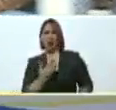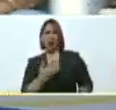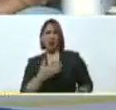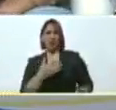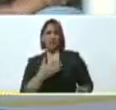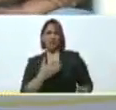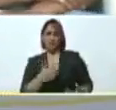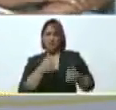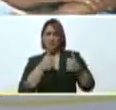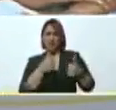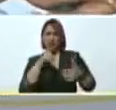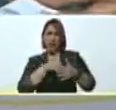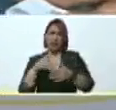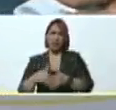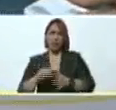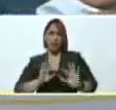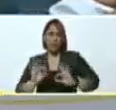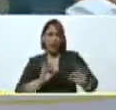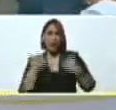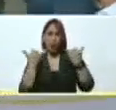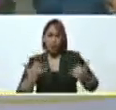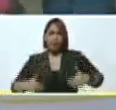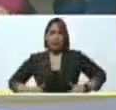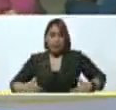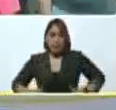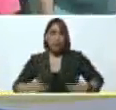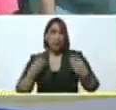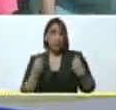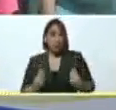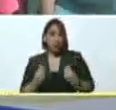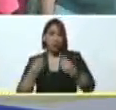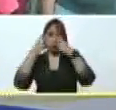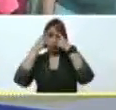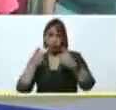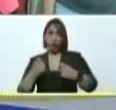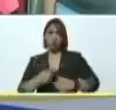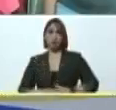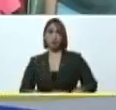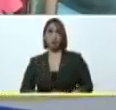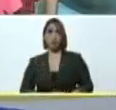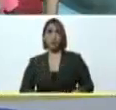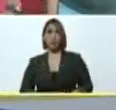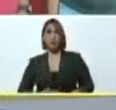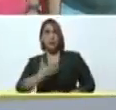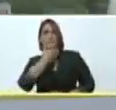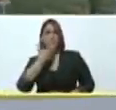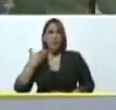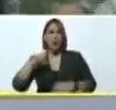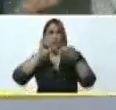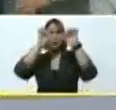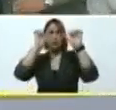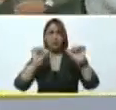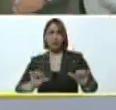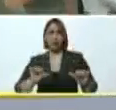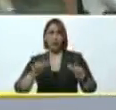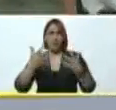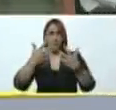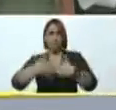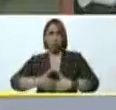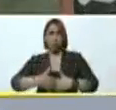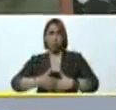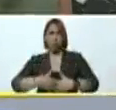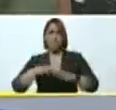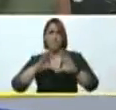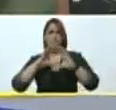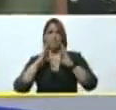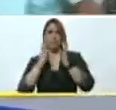con esmero, que se vienen preparando con profesionalismo, con el mejor sistema automatizado